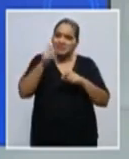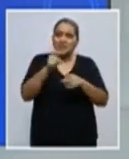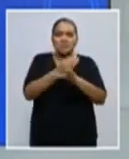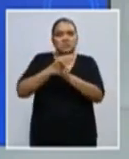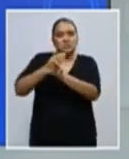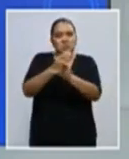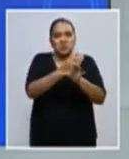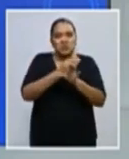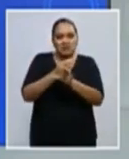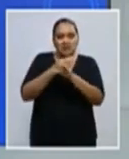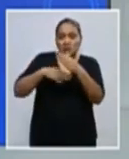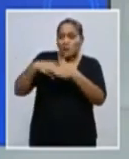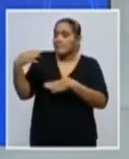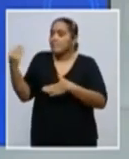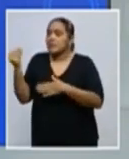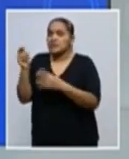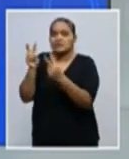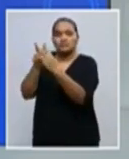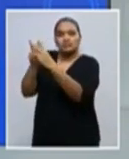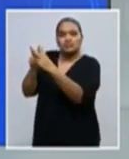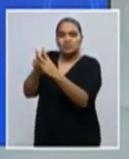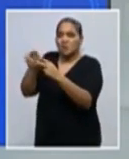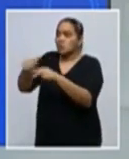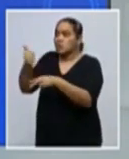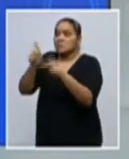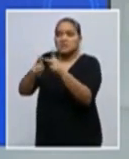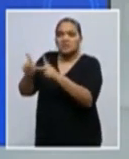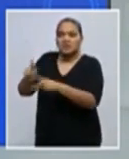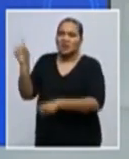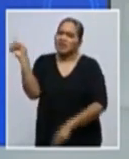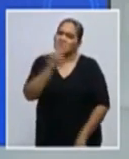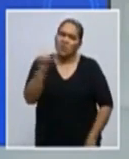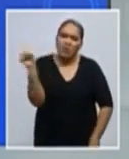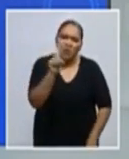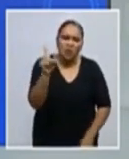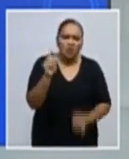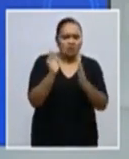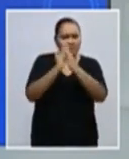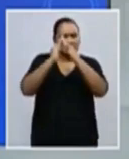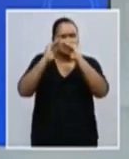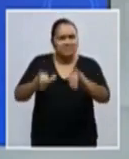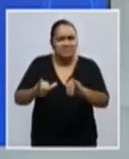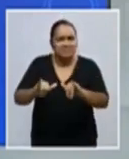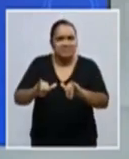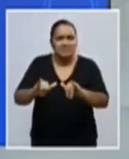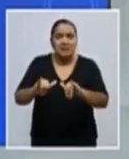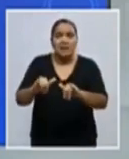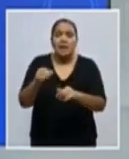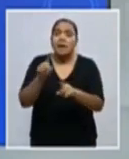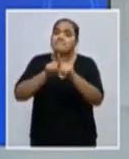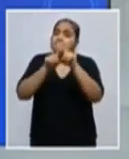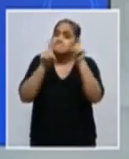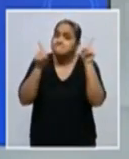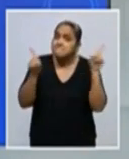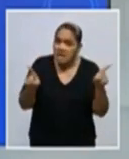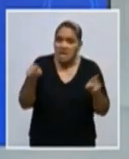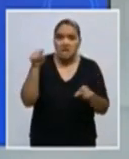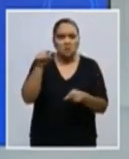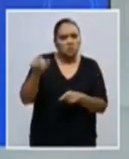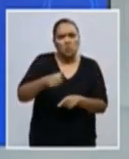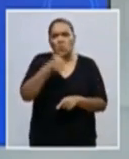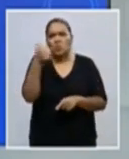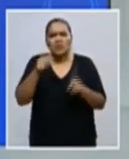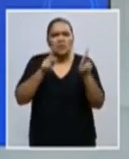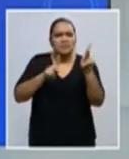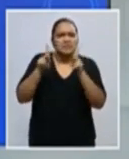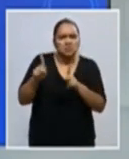al no salir y no entrar en contacto con el virus. Hay que hacer un esfuerzo. Sabemos que es difícil. Pero, por supuesto, el resto de la población y que